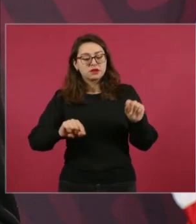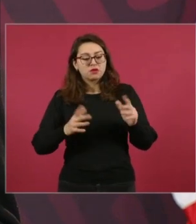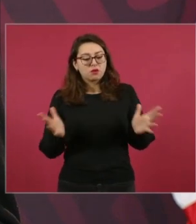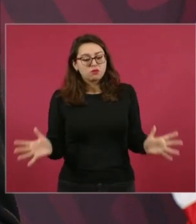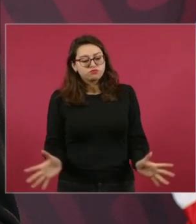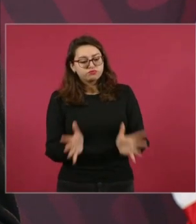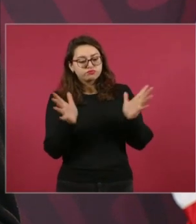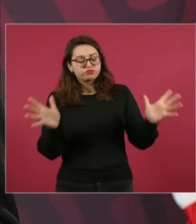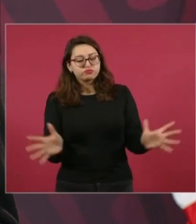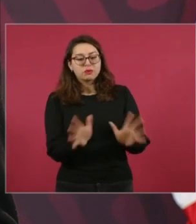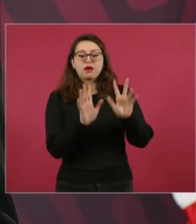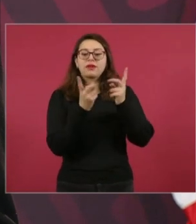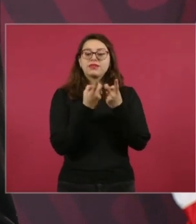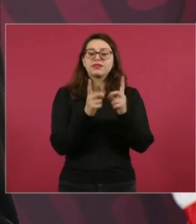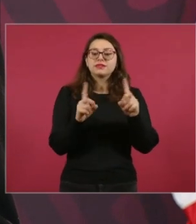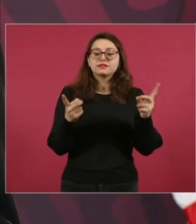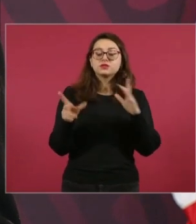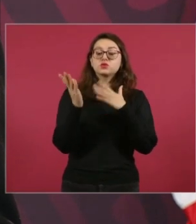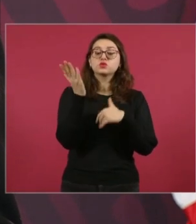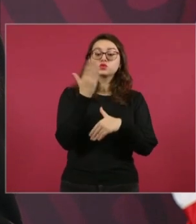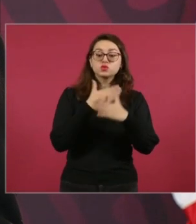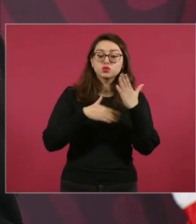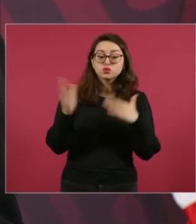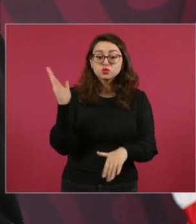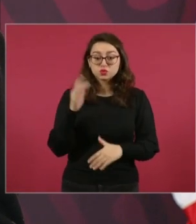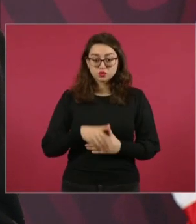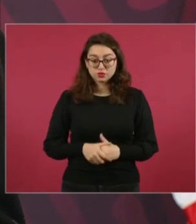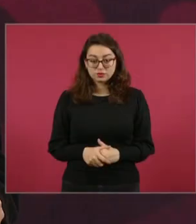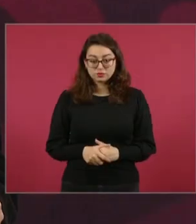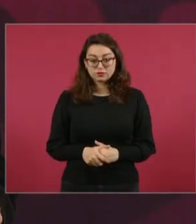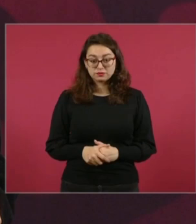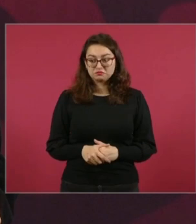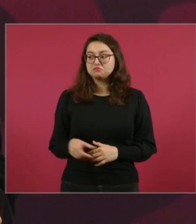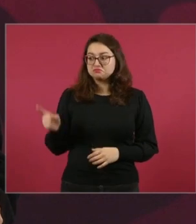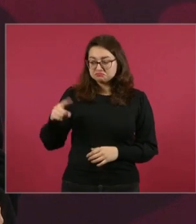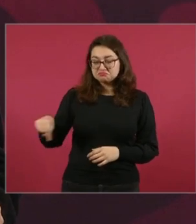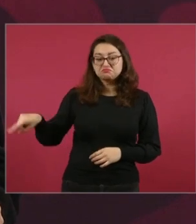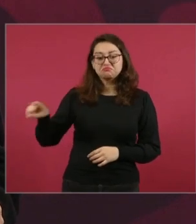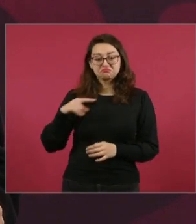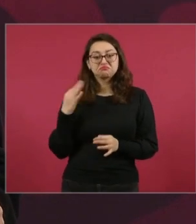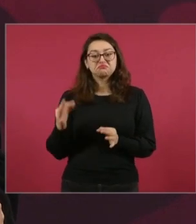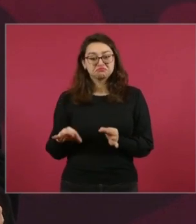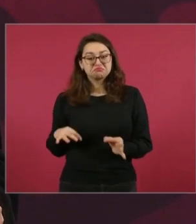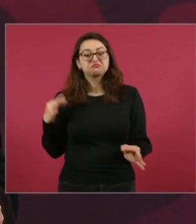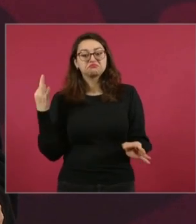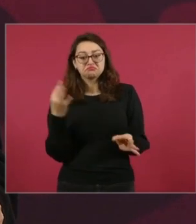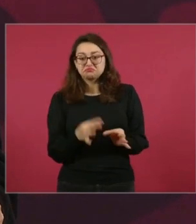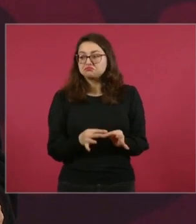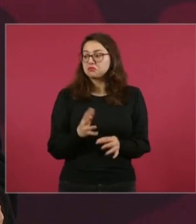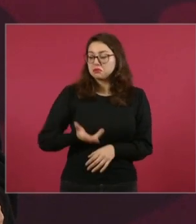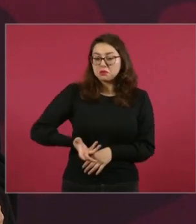En una ocasión comentaba que encontré